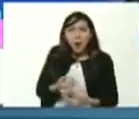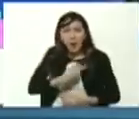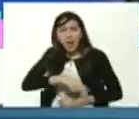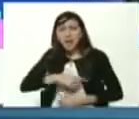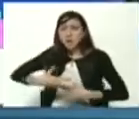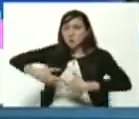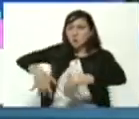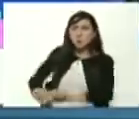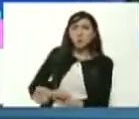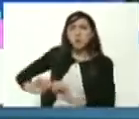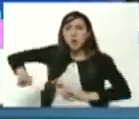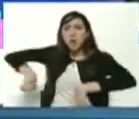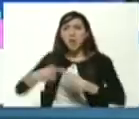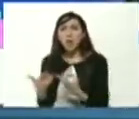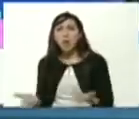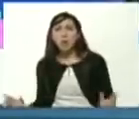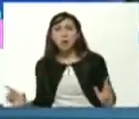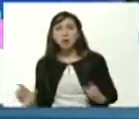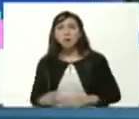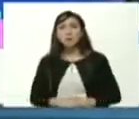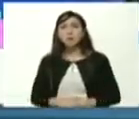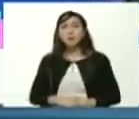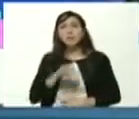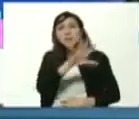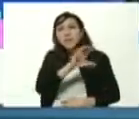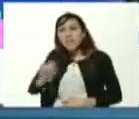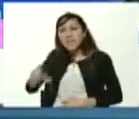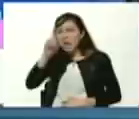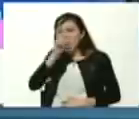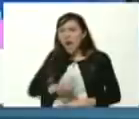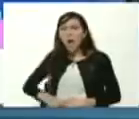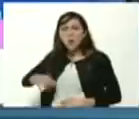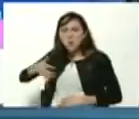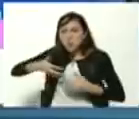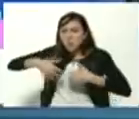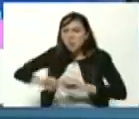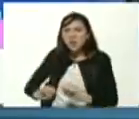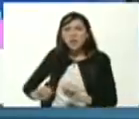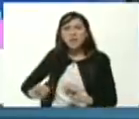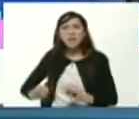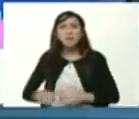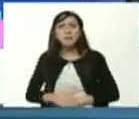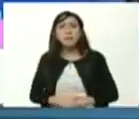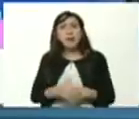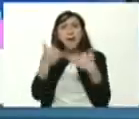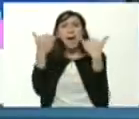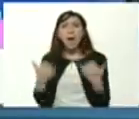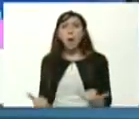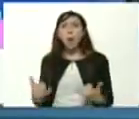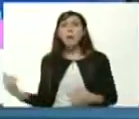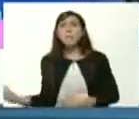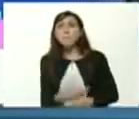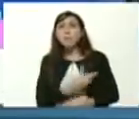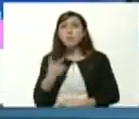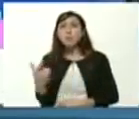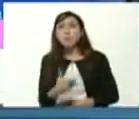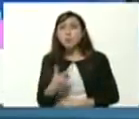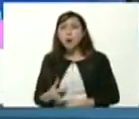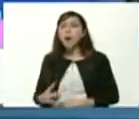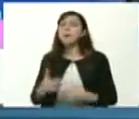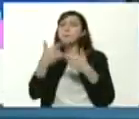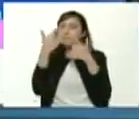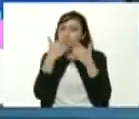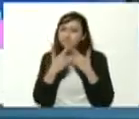neocolonialismo 500 años de nominación para ahora buscar definitivamente la